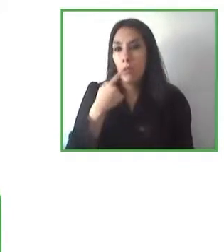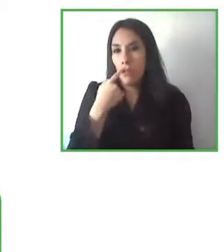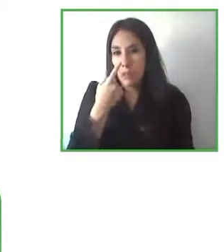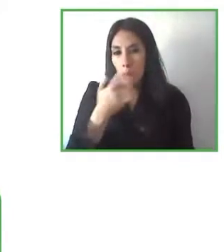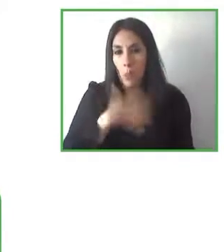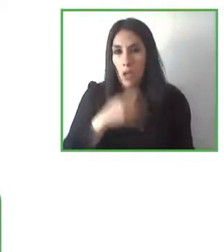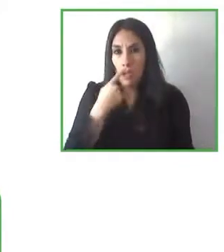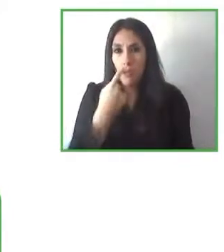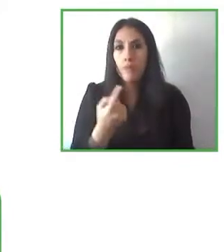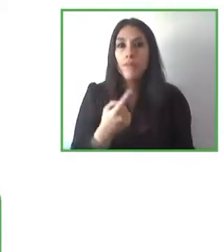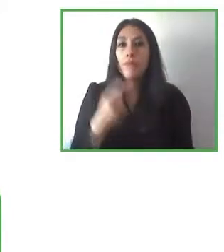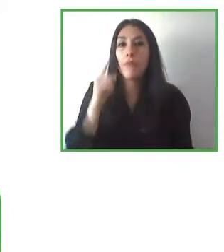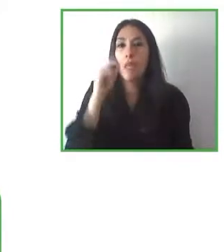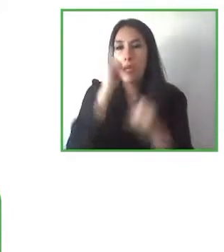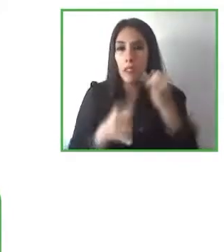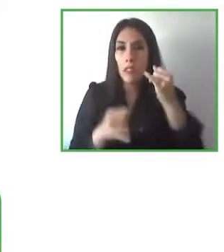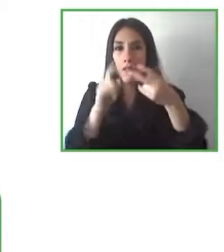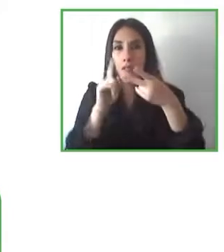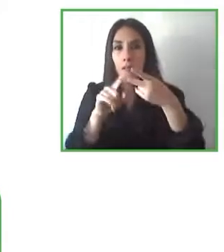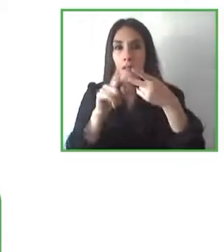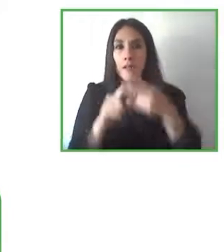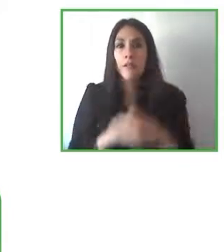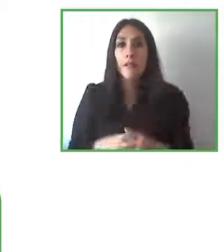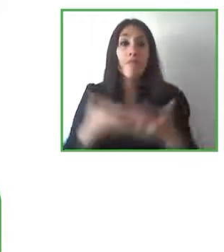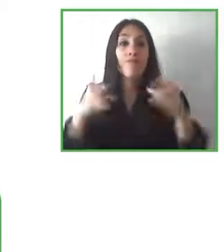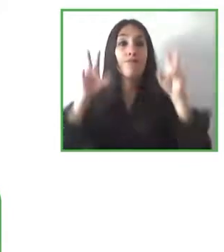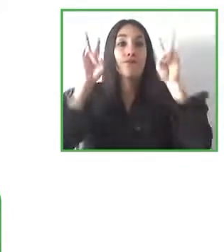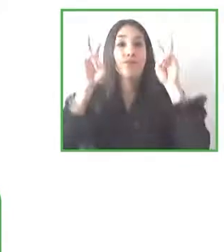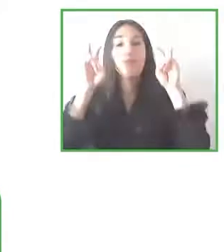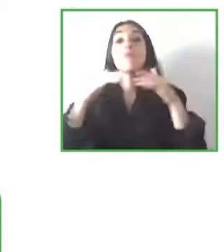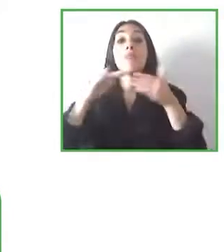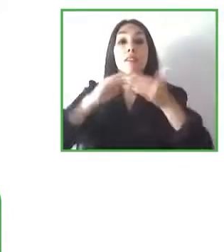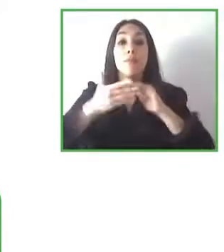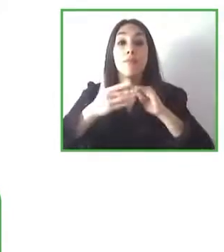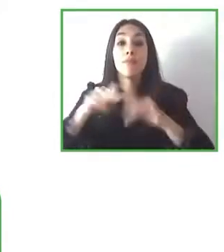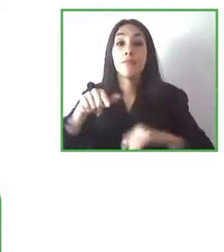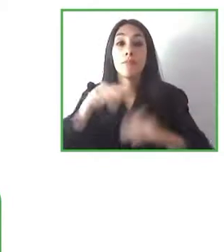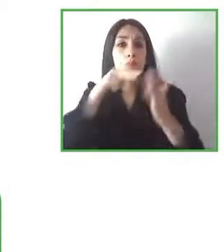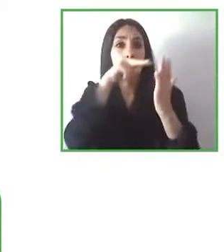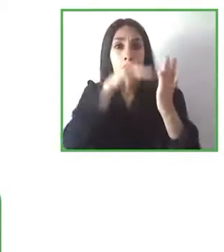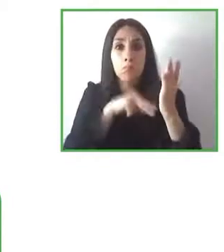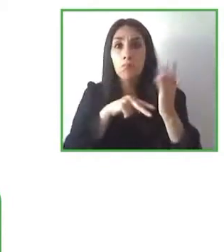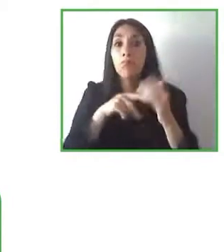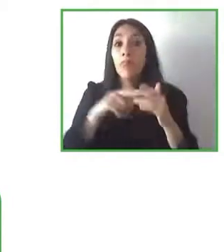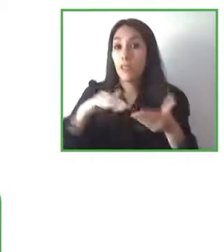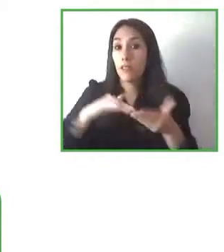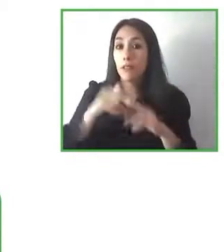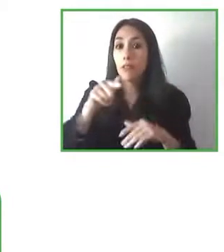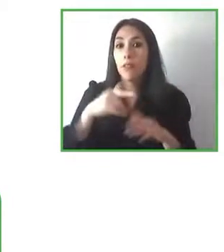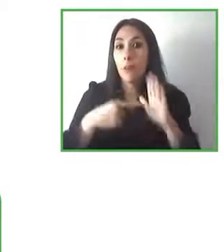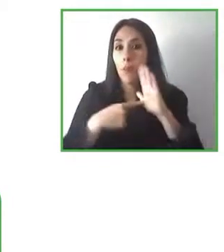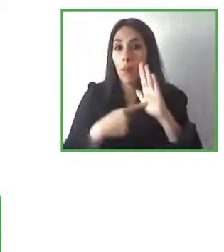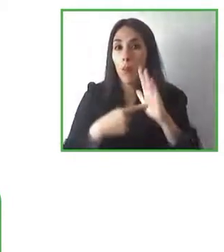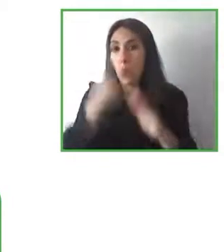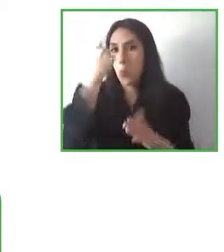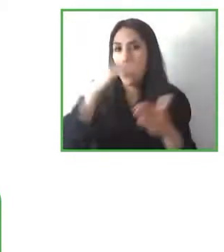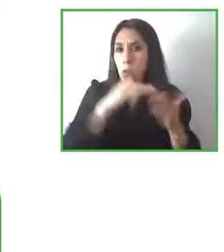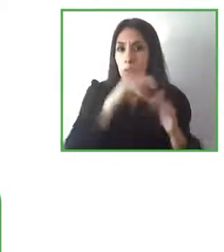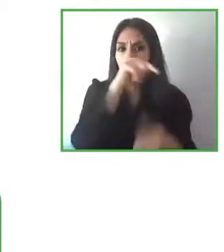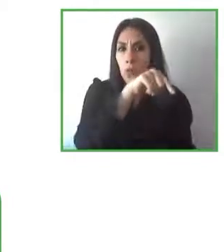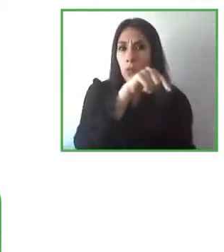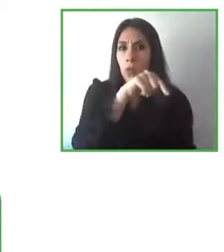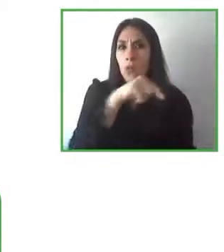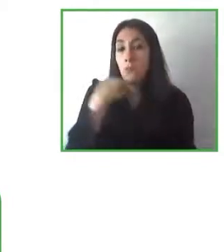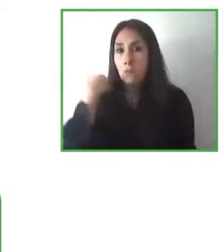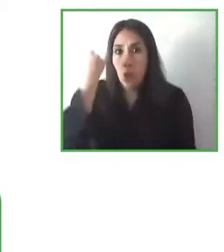remarcarlo fuertemente porque una ciudad inteligente un destino turístico inteligente se usa mucho estos conceptos